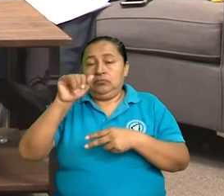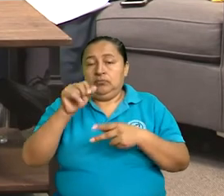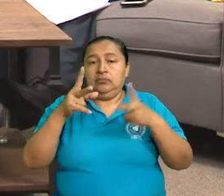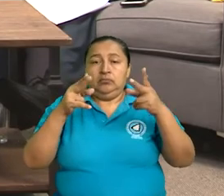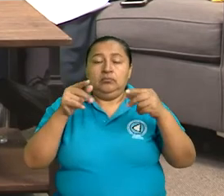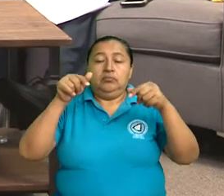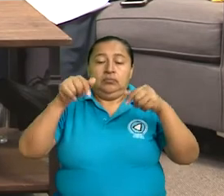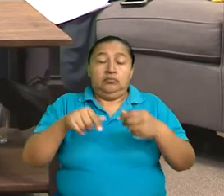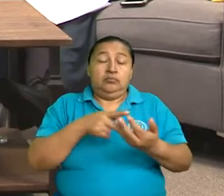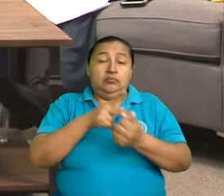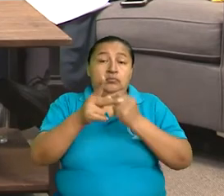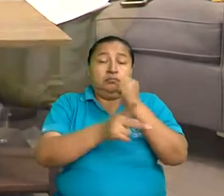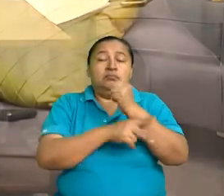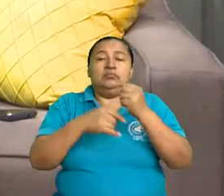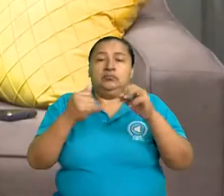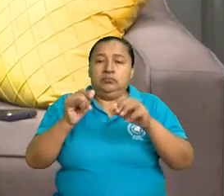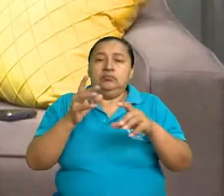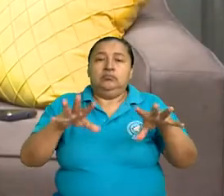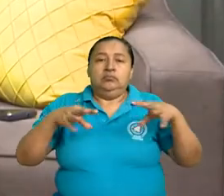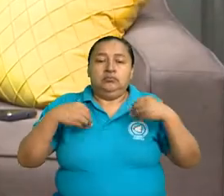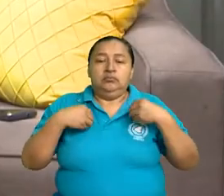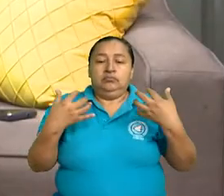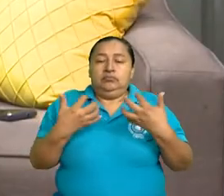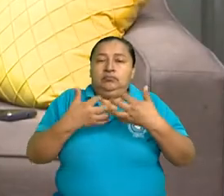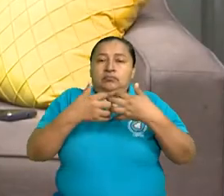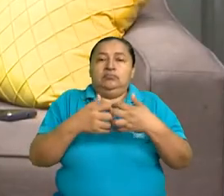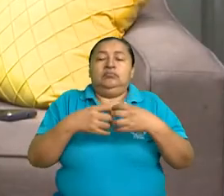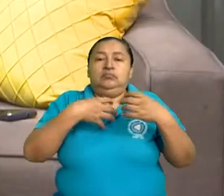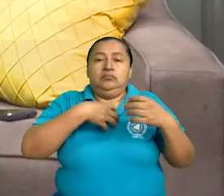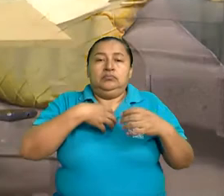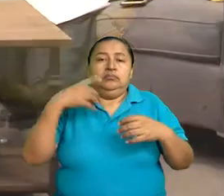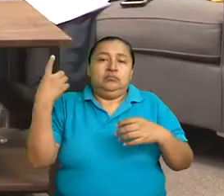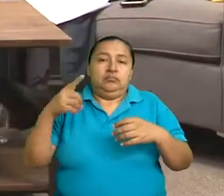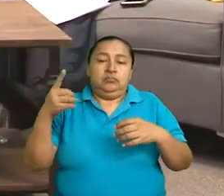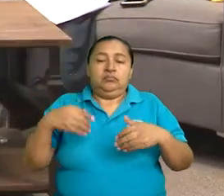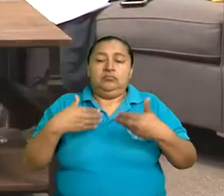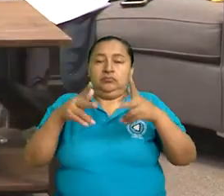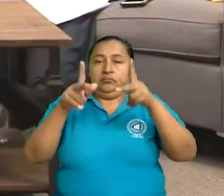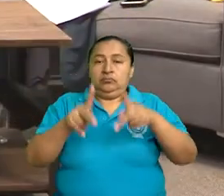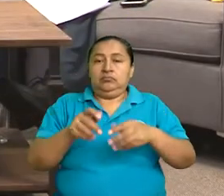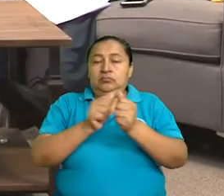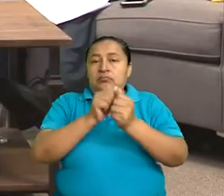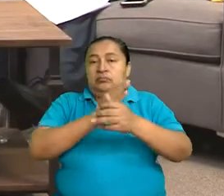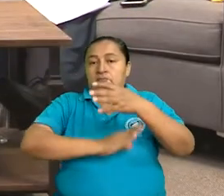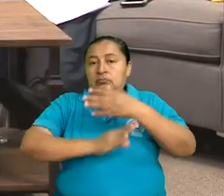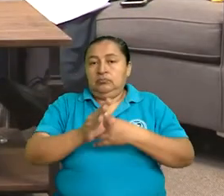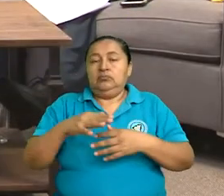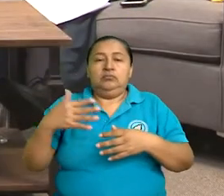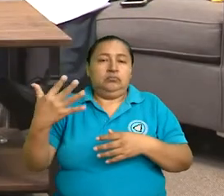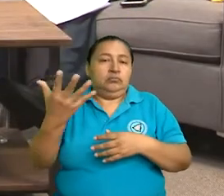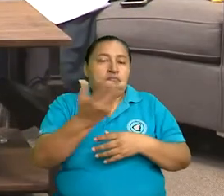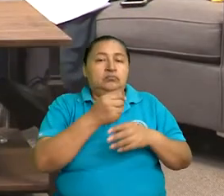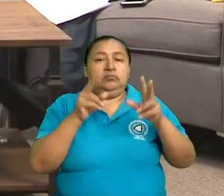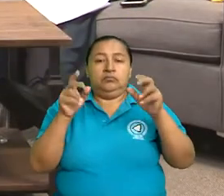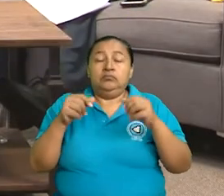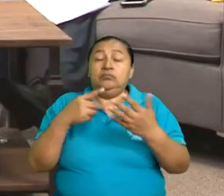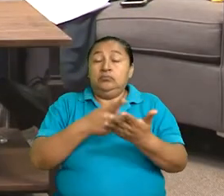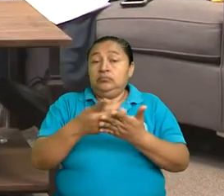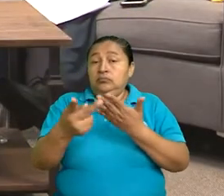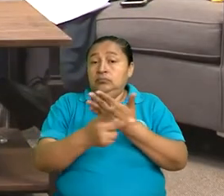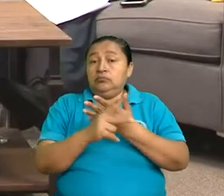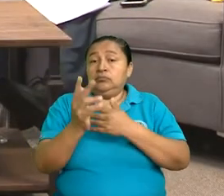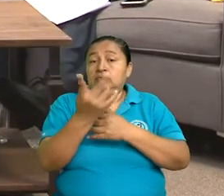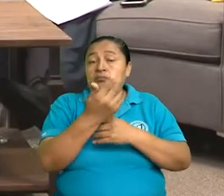este estado viene reconociendo la titularidad de derechos de las personas con discapacidad en todos los campos. El programa Todos con